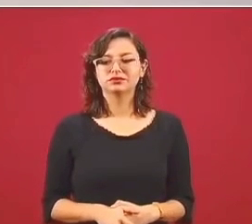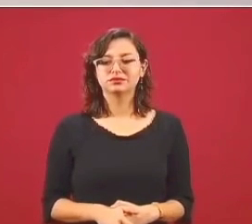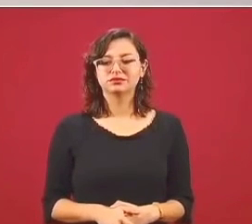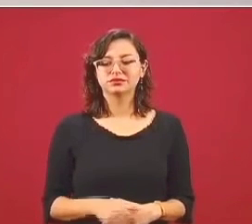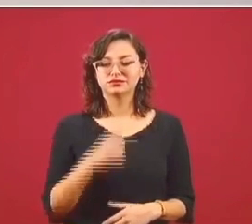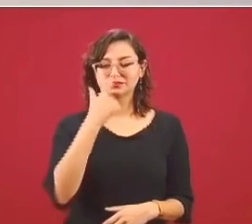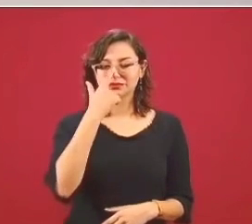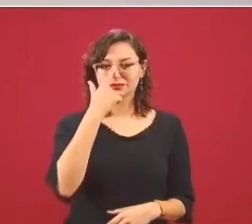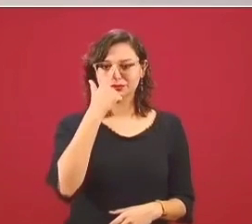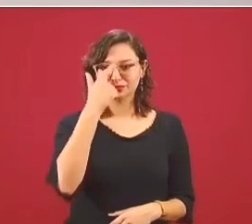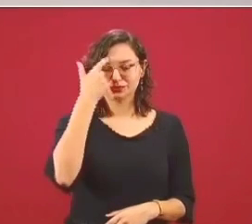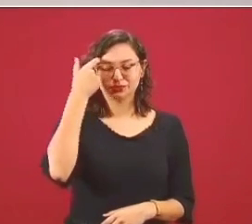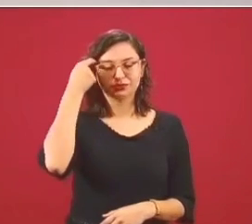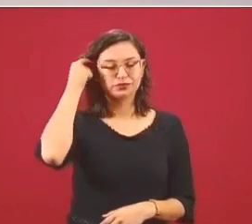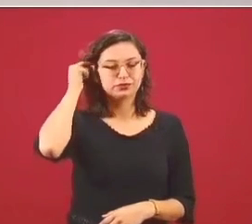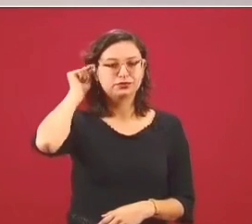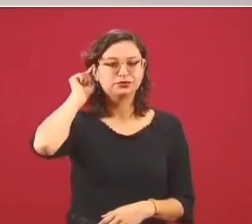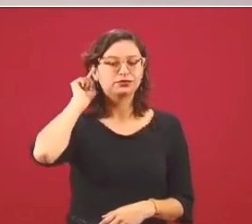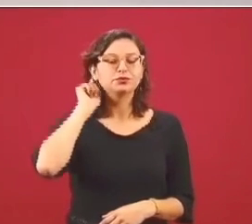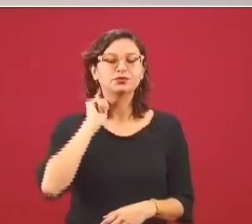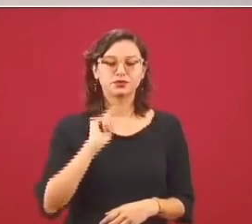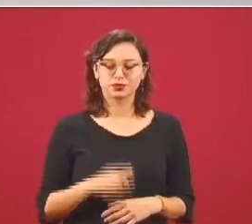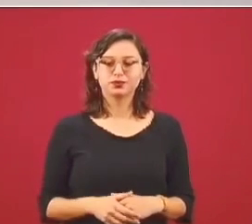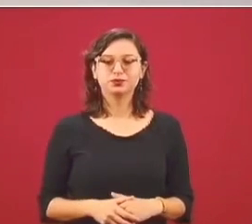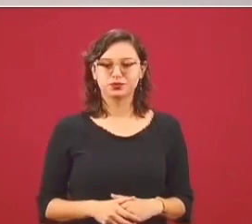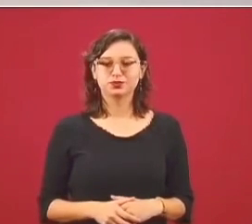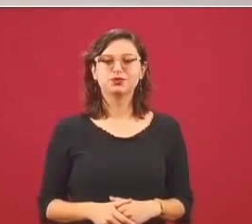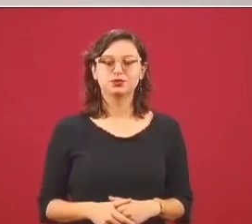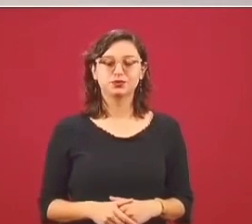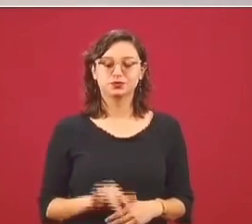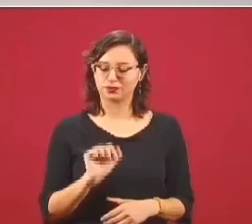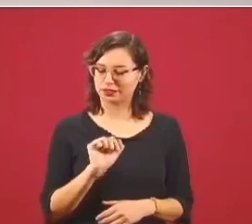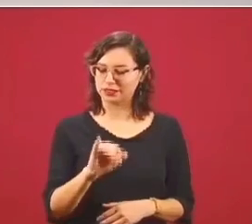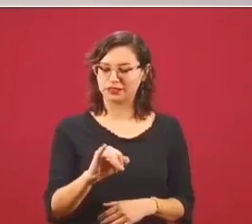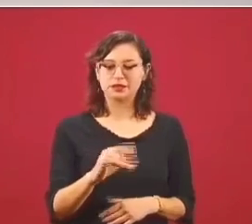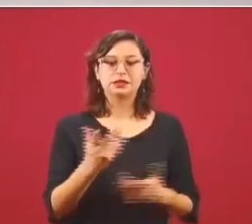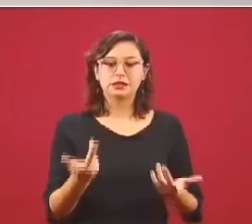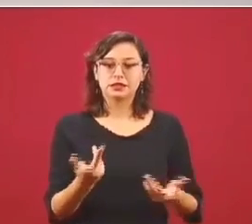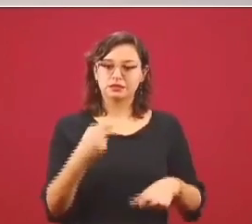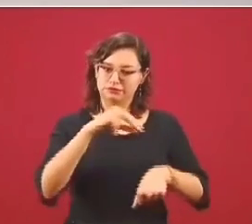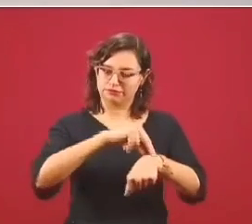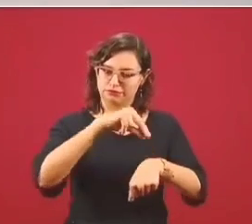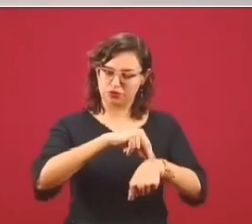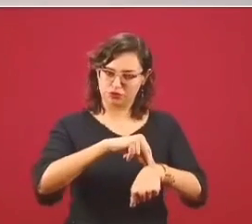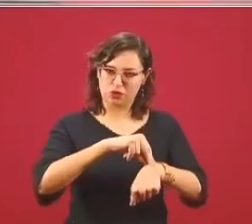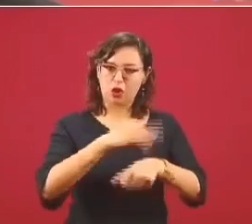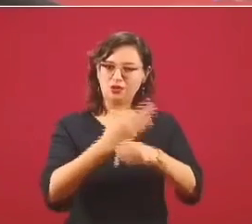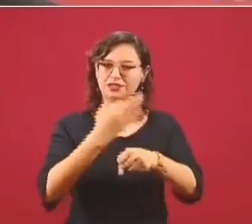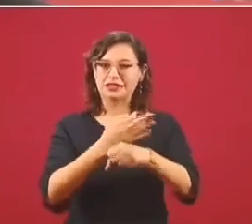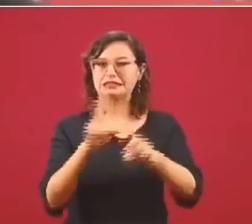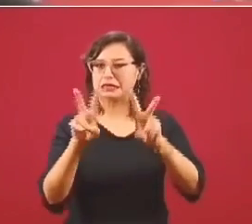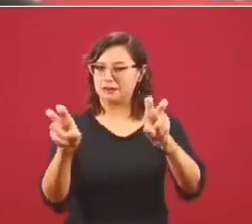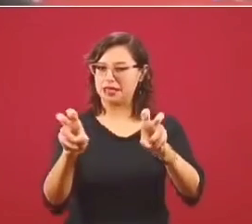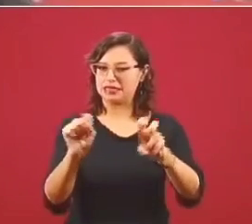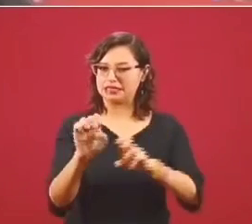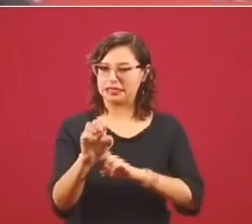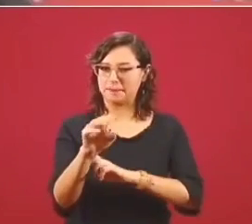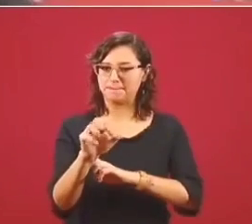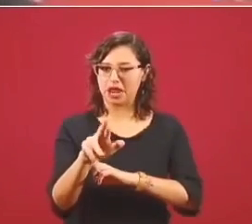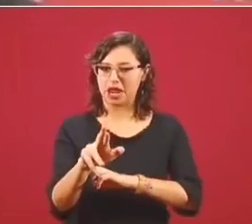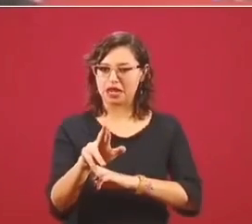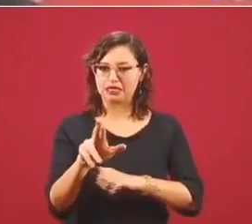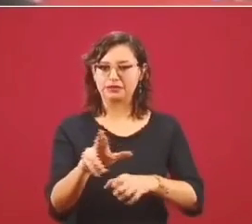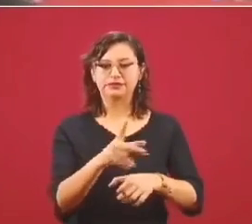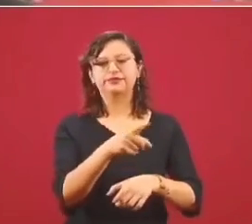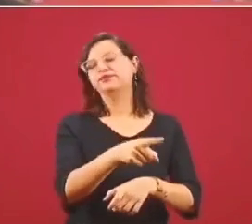Sí, en este caso el homenaje es para los médicos que